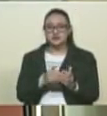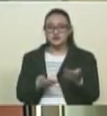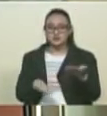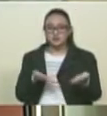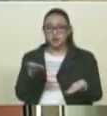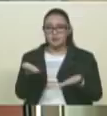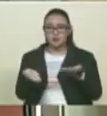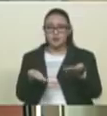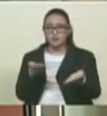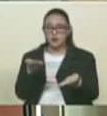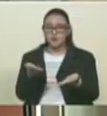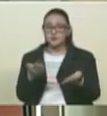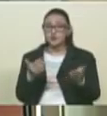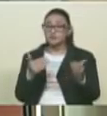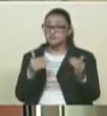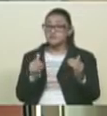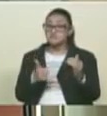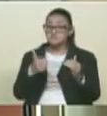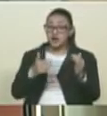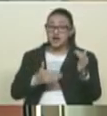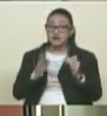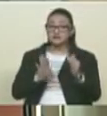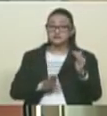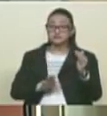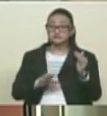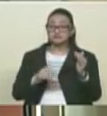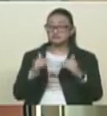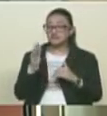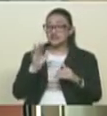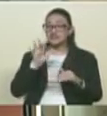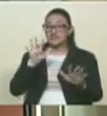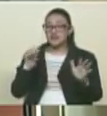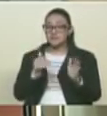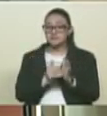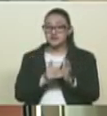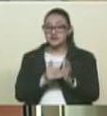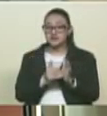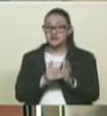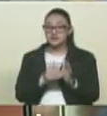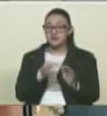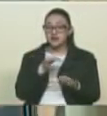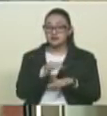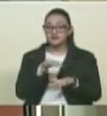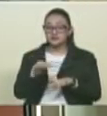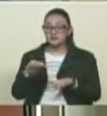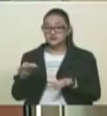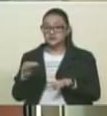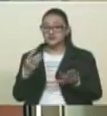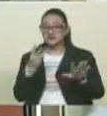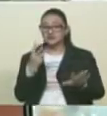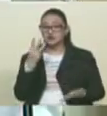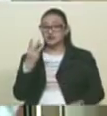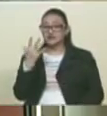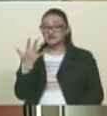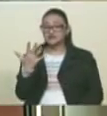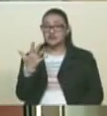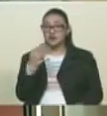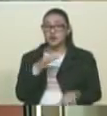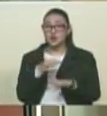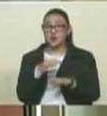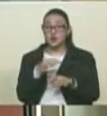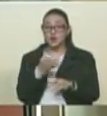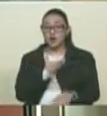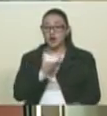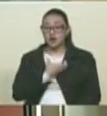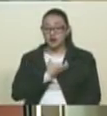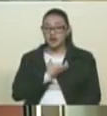cifra se va a aproximar a 10.000 candidatas y candidatos para 335 cargos, estamos hablando de aproximadamente un promedio